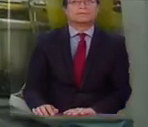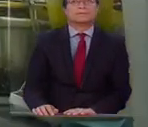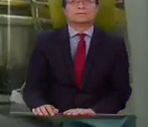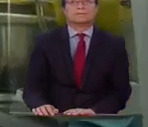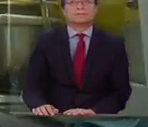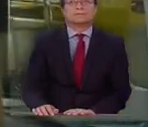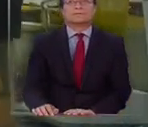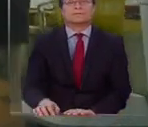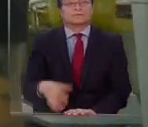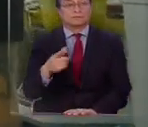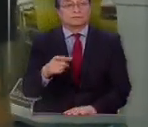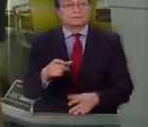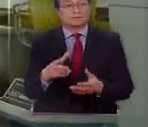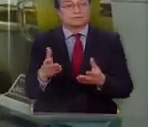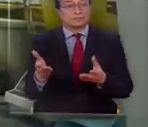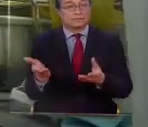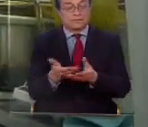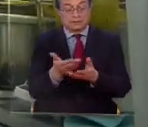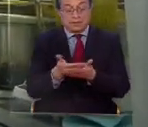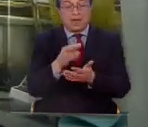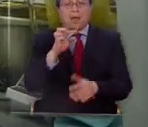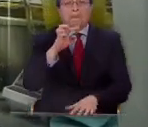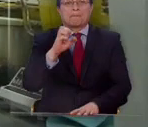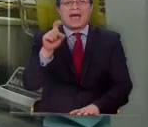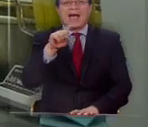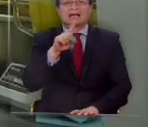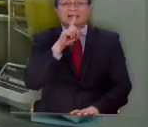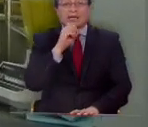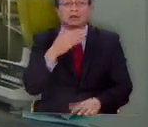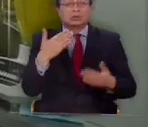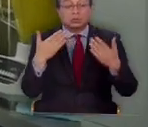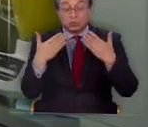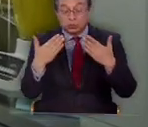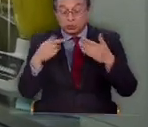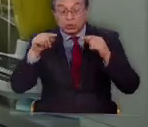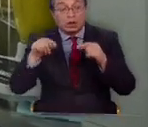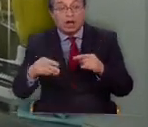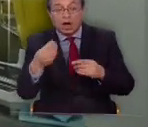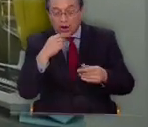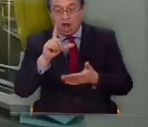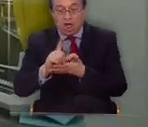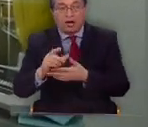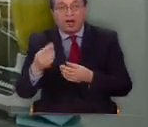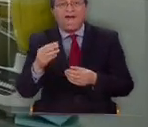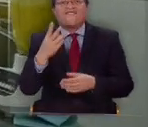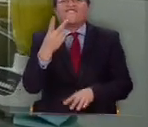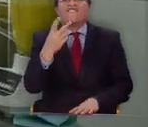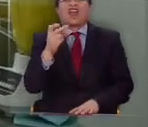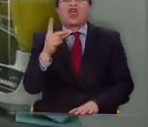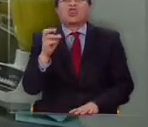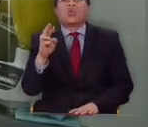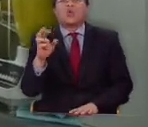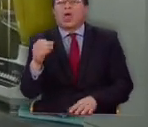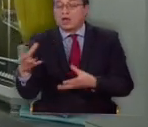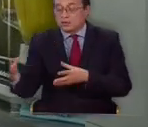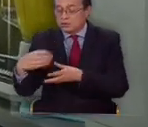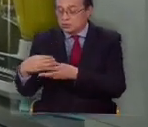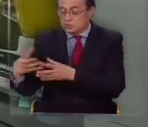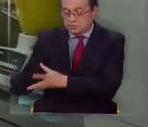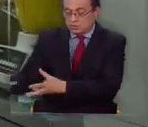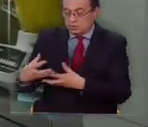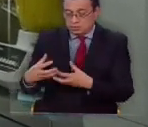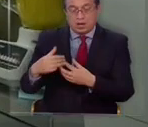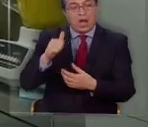Son láminas de pasta fresca que hacemos nosotros en el local. Va con verduras orgánicas que nos trajeron nuestras